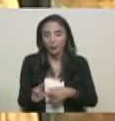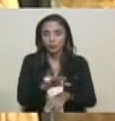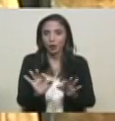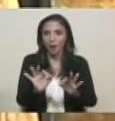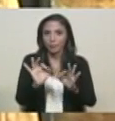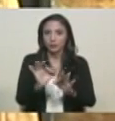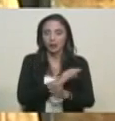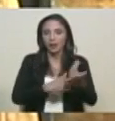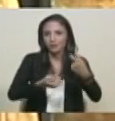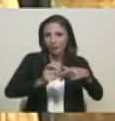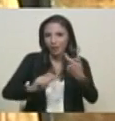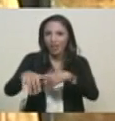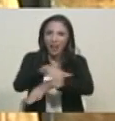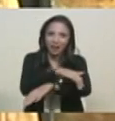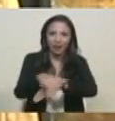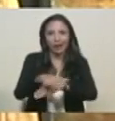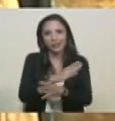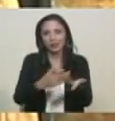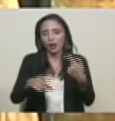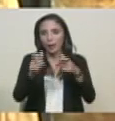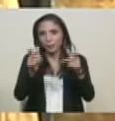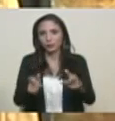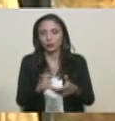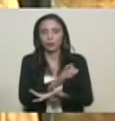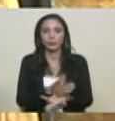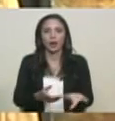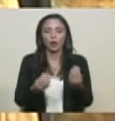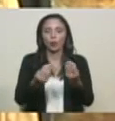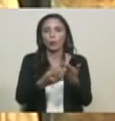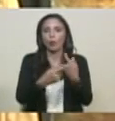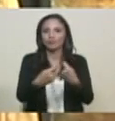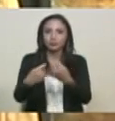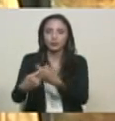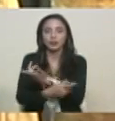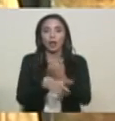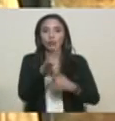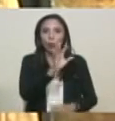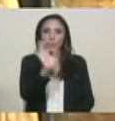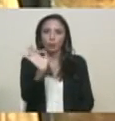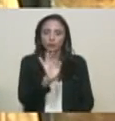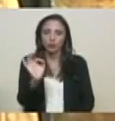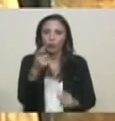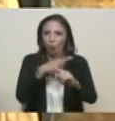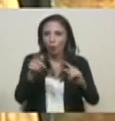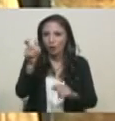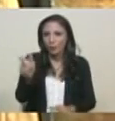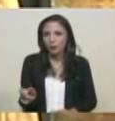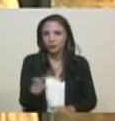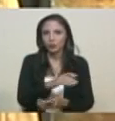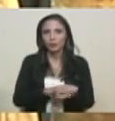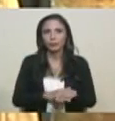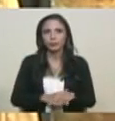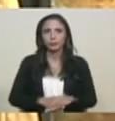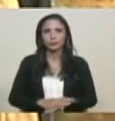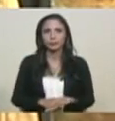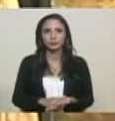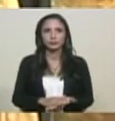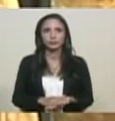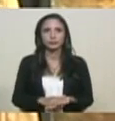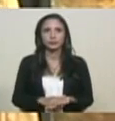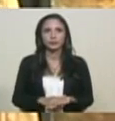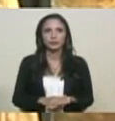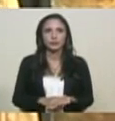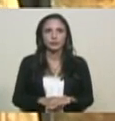especiales, con excepción del sector financiero asegurador, que será del 2%. Aquí está más redactado, con excepción no.